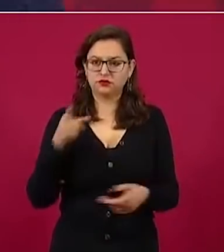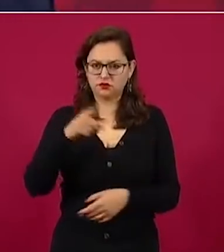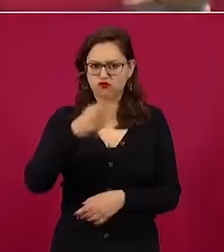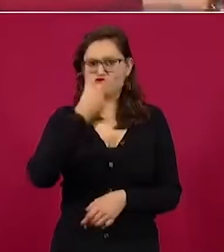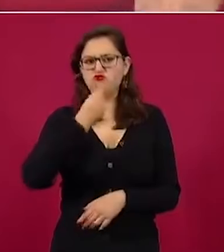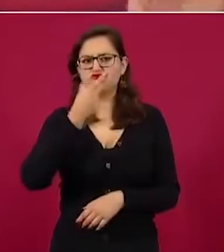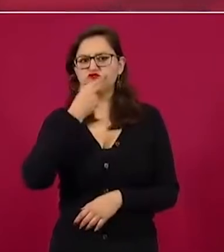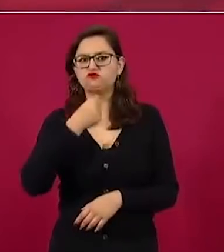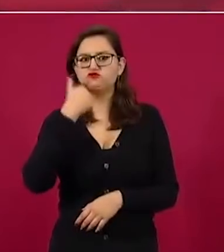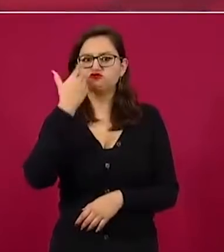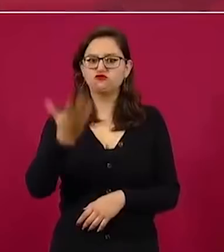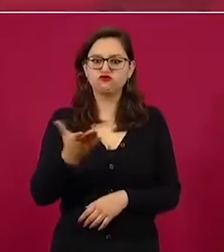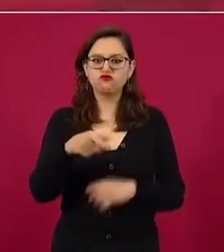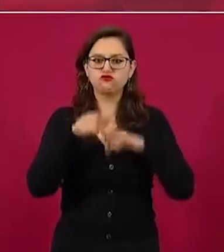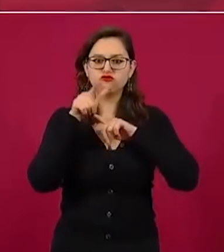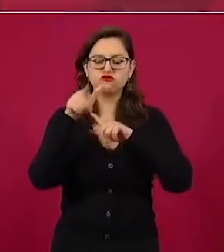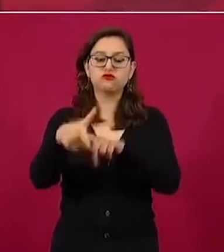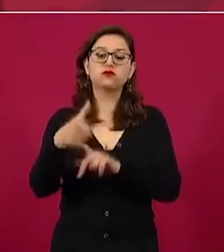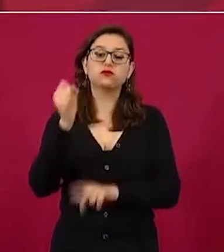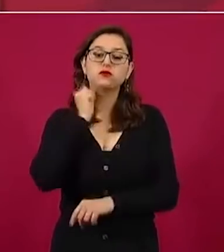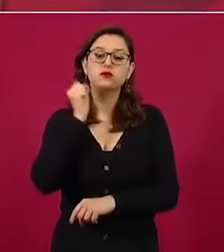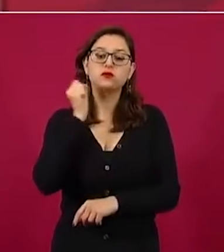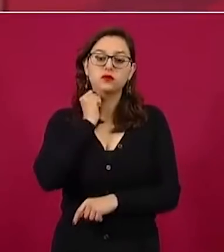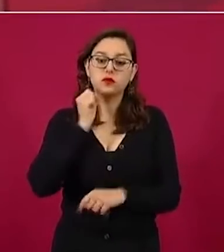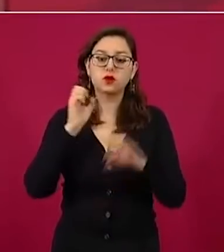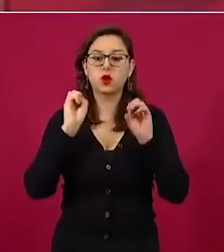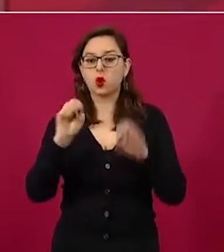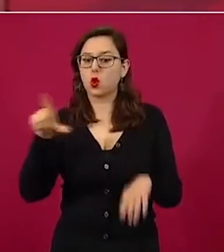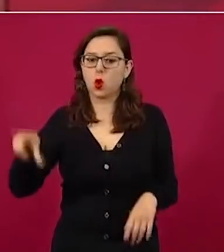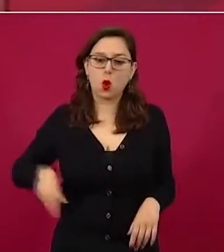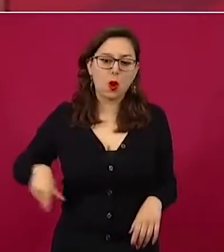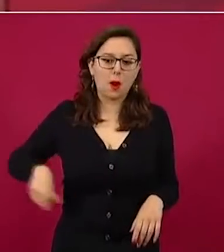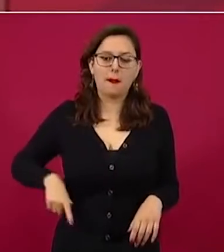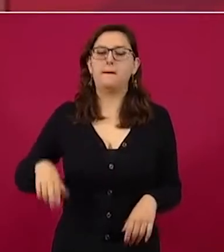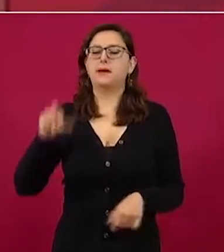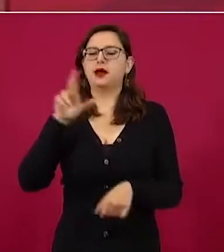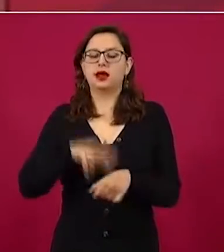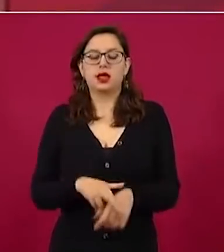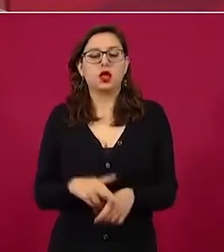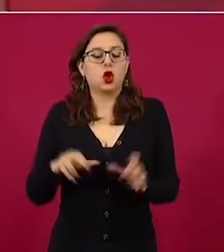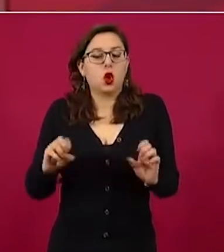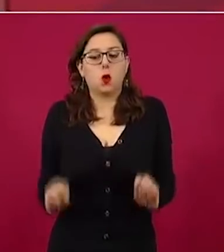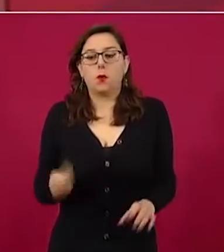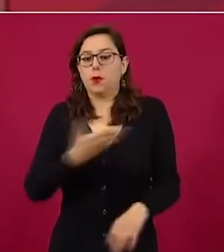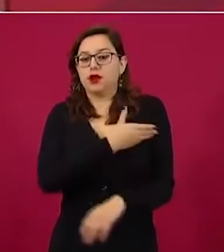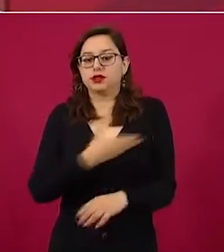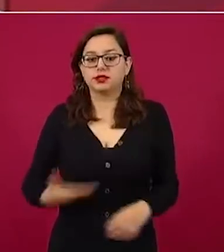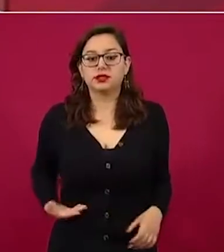o gobernador o presidente,